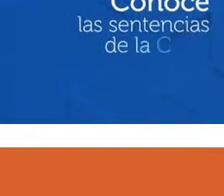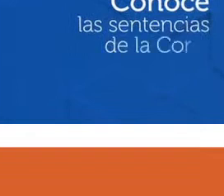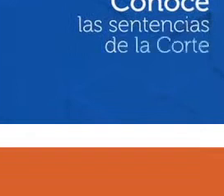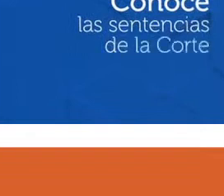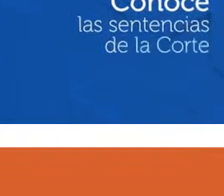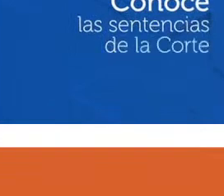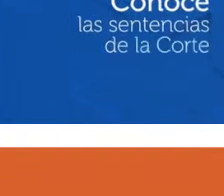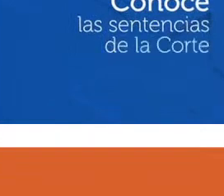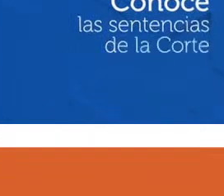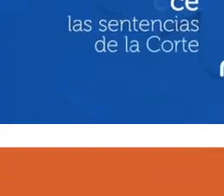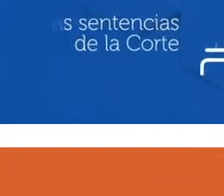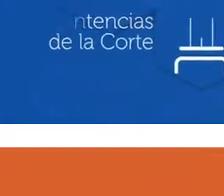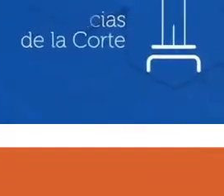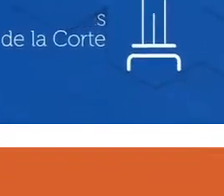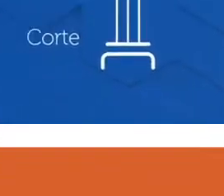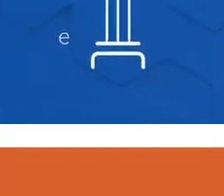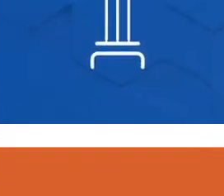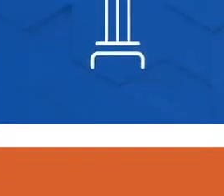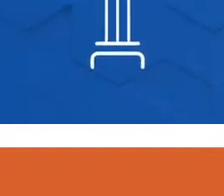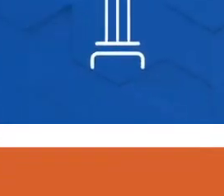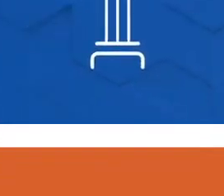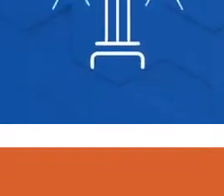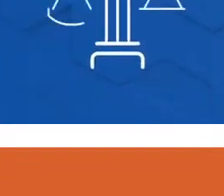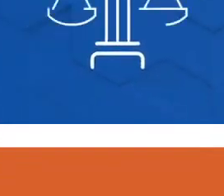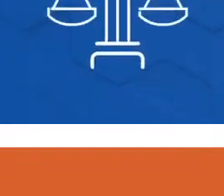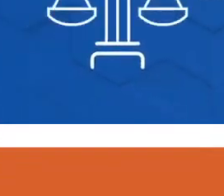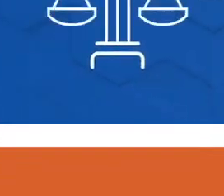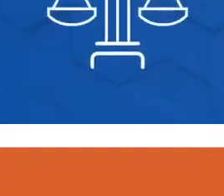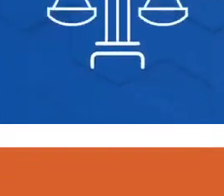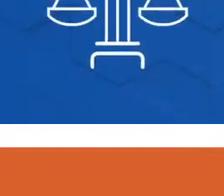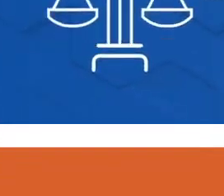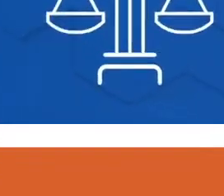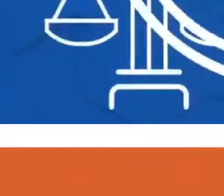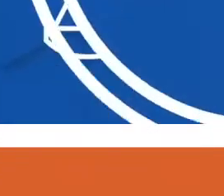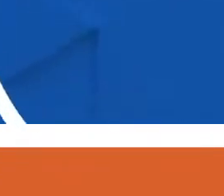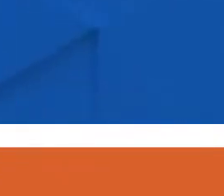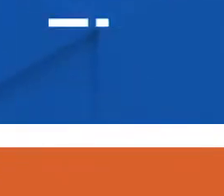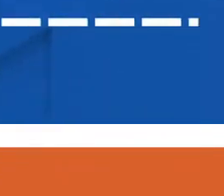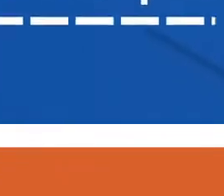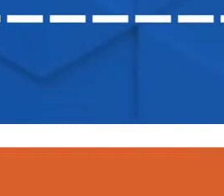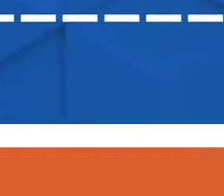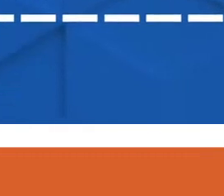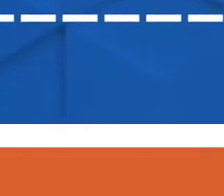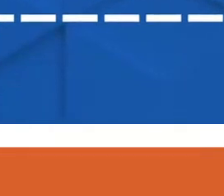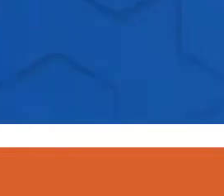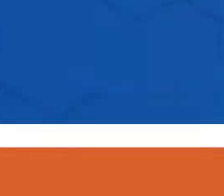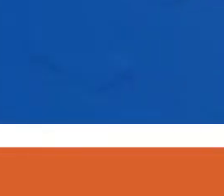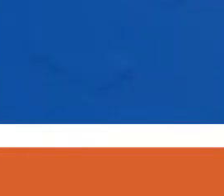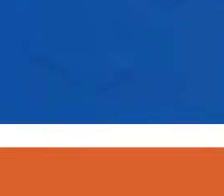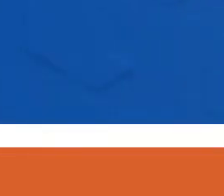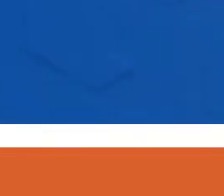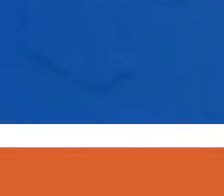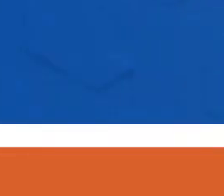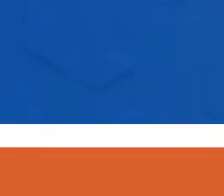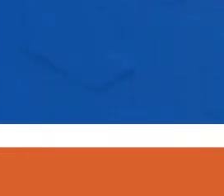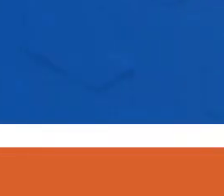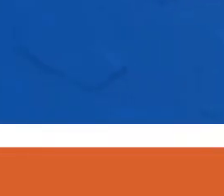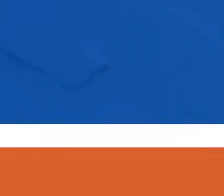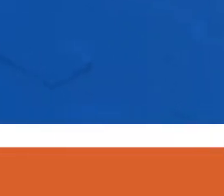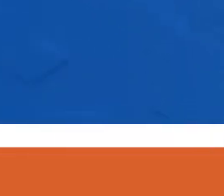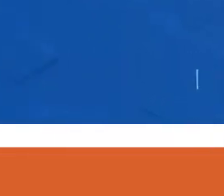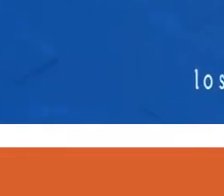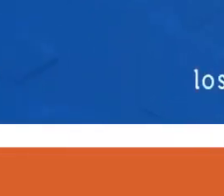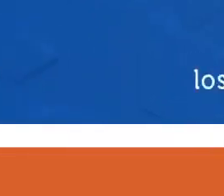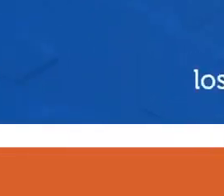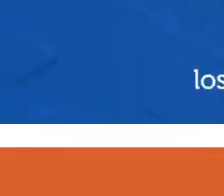Conoce las sentencias de la Corte que protegen los derechos humanos de todas las personas. Para ampliar tu conocimiento sobre el trabajo jurisdiccional,